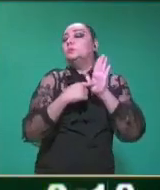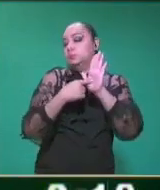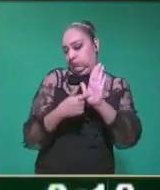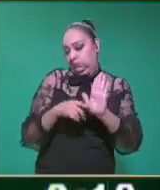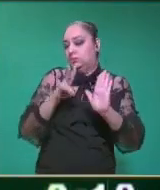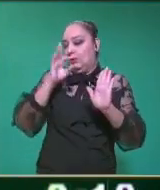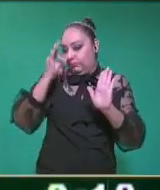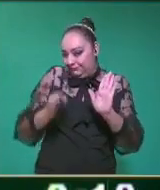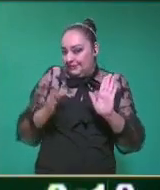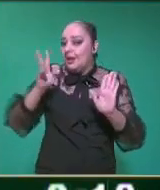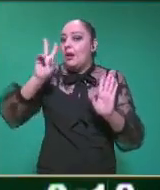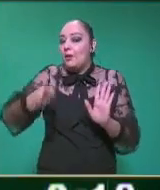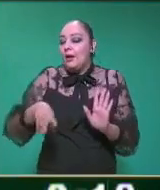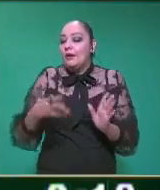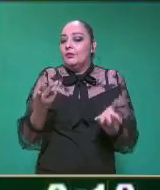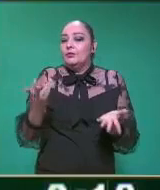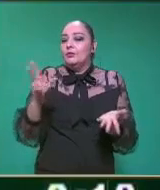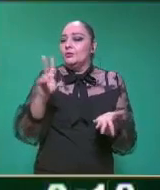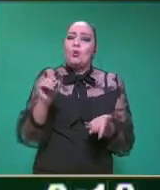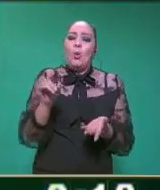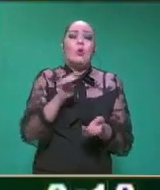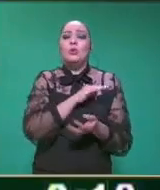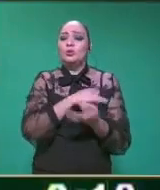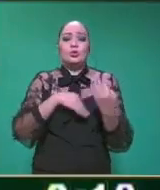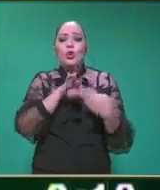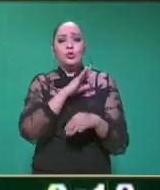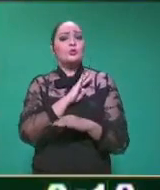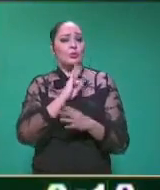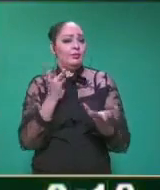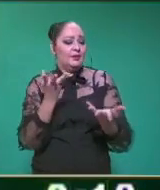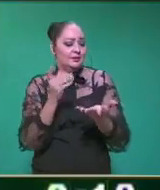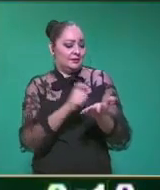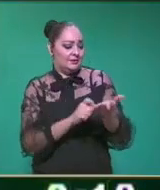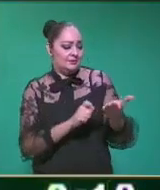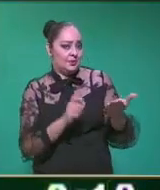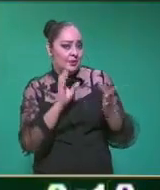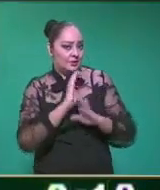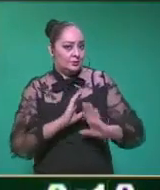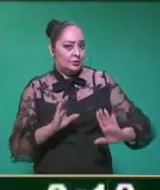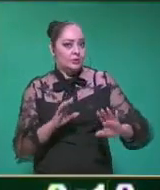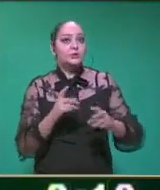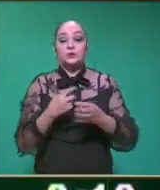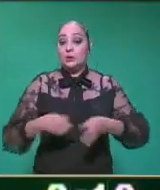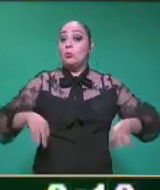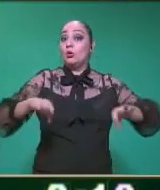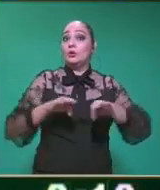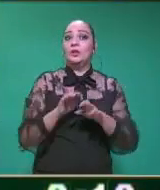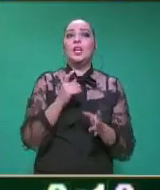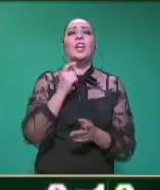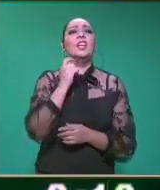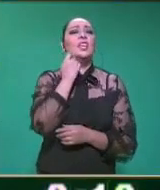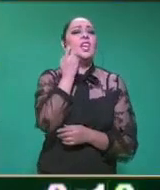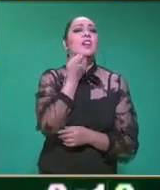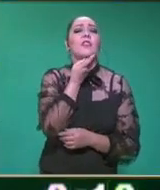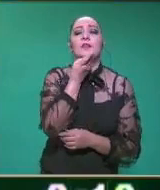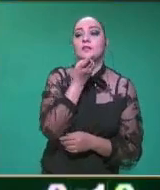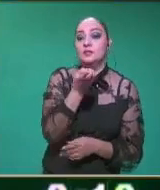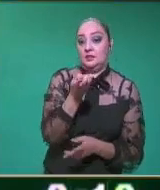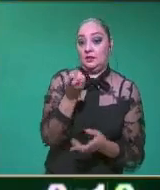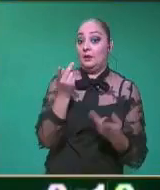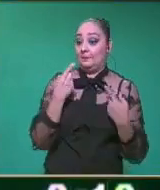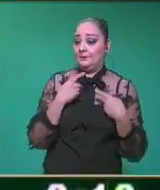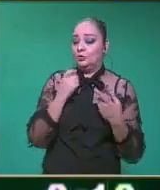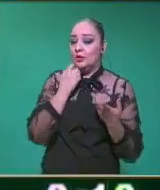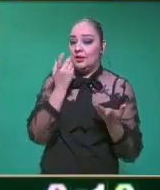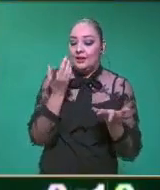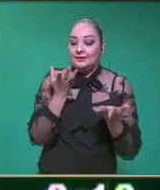decir, maestra? Es muy importante, maestro, ¿qué es lo que quiere transmitir el artista que va a hacer la composición? ¿Qué